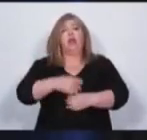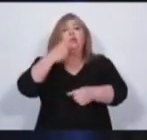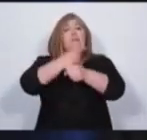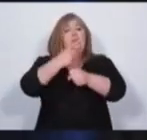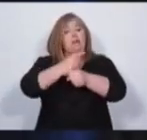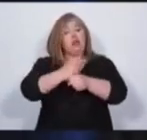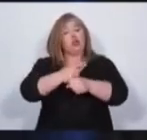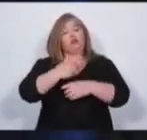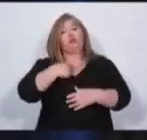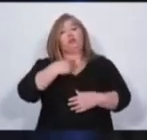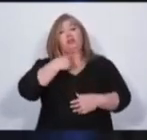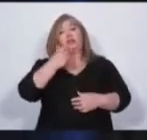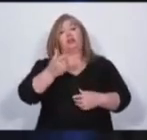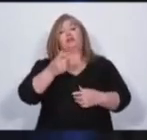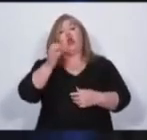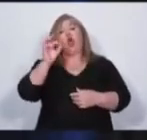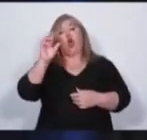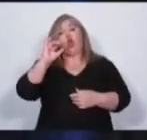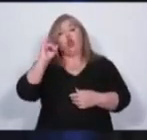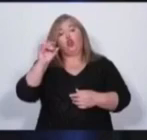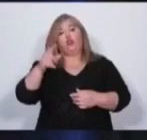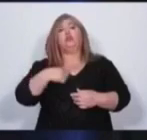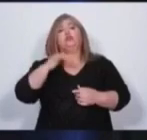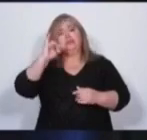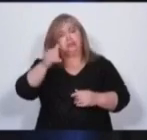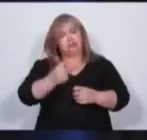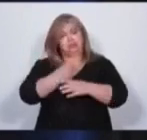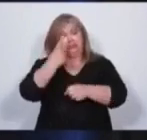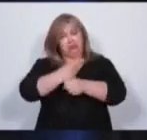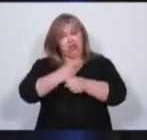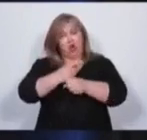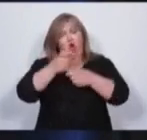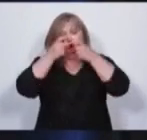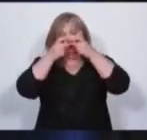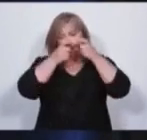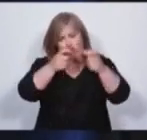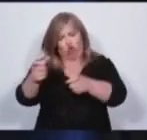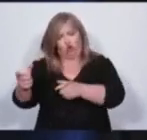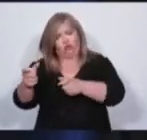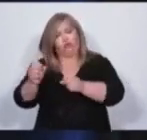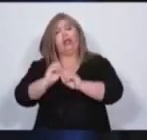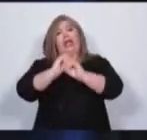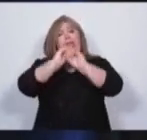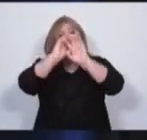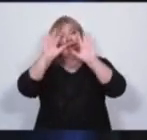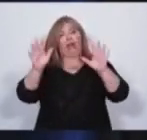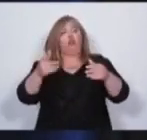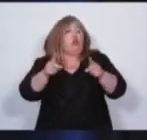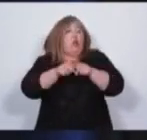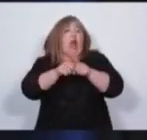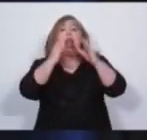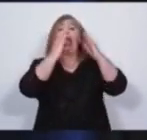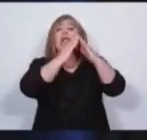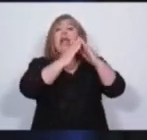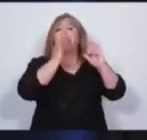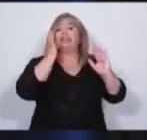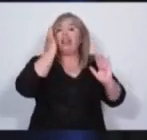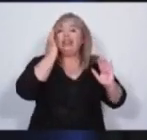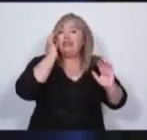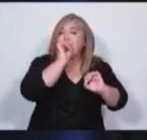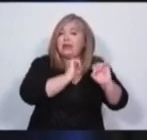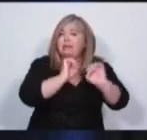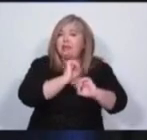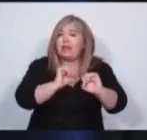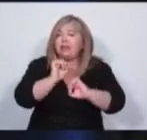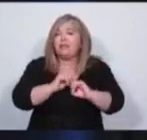decir es que es así. Tiene que haber un control, tiene que haber una transparencia, tiene que estar la ficha limpia. Yo acá tranquilamente puedo demostrarle